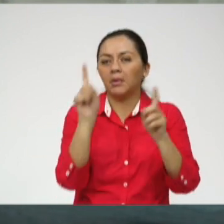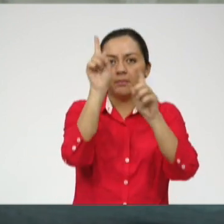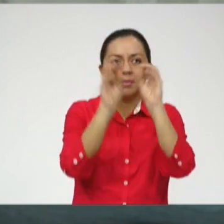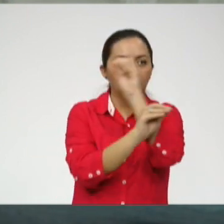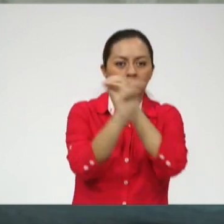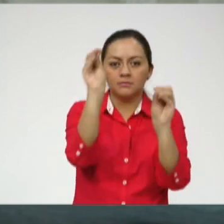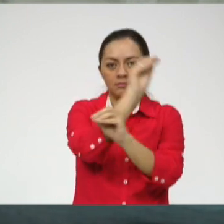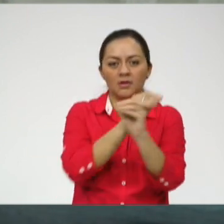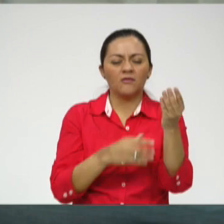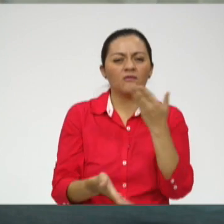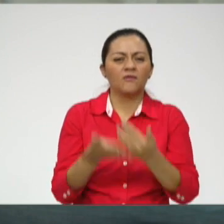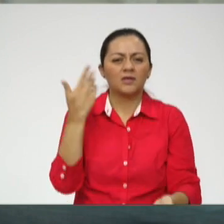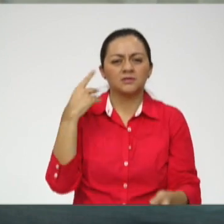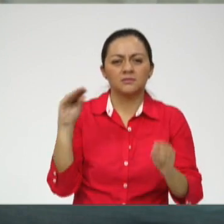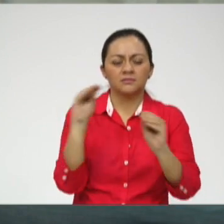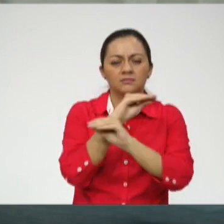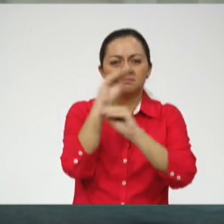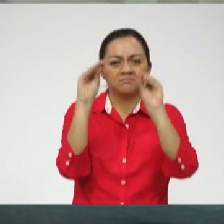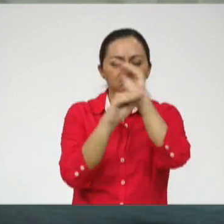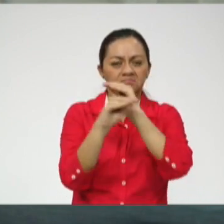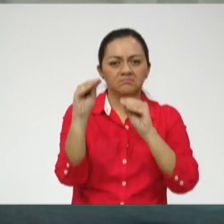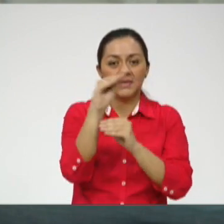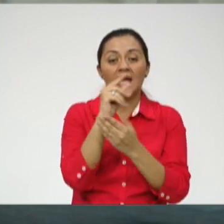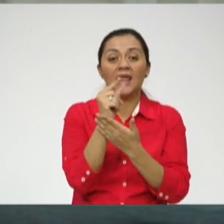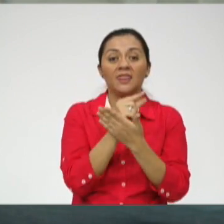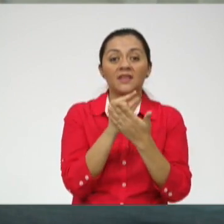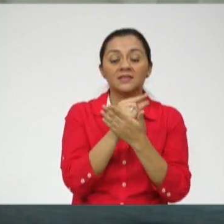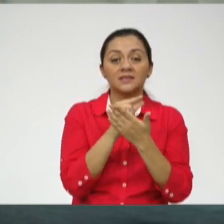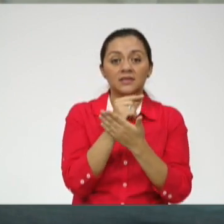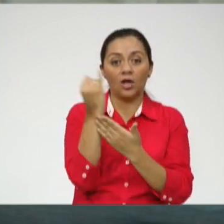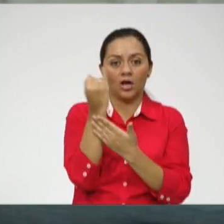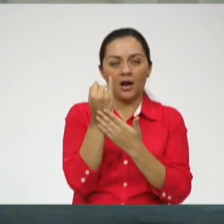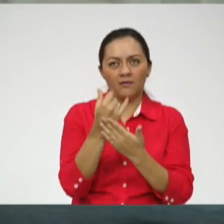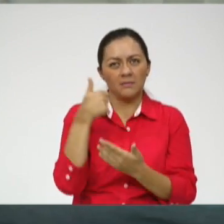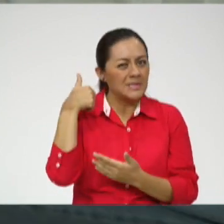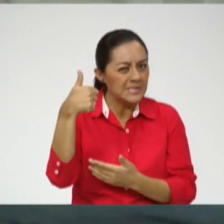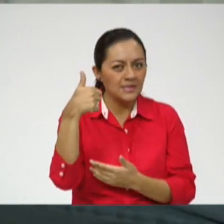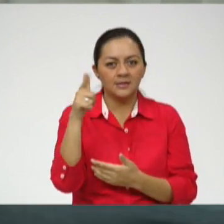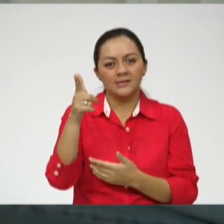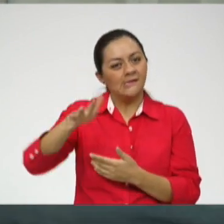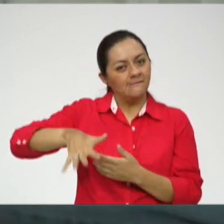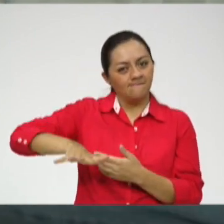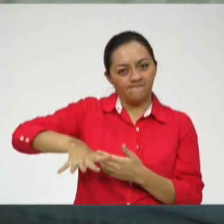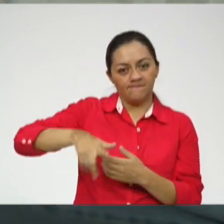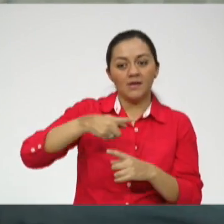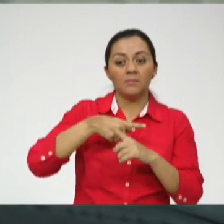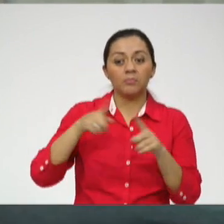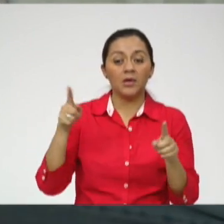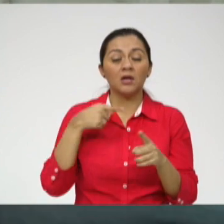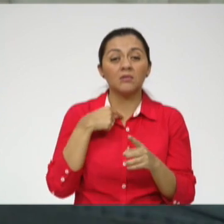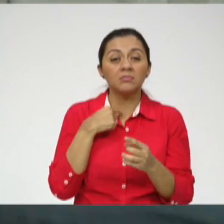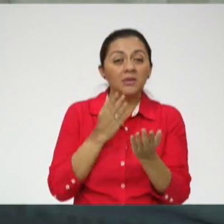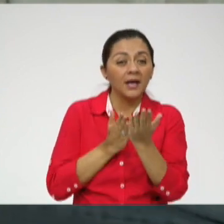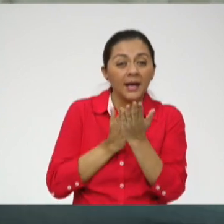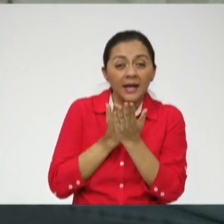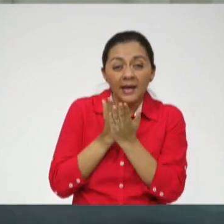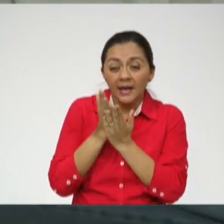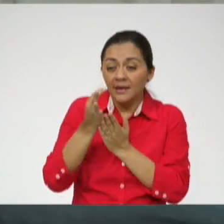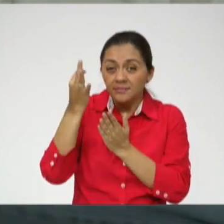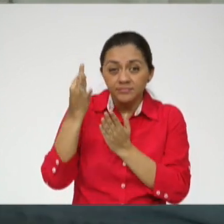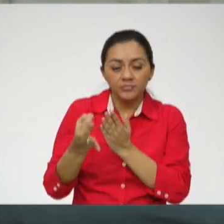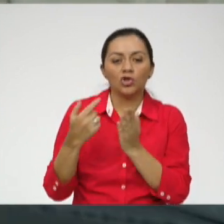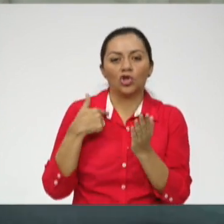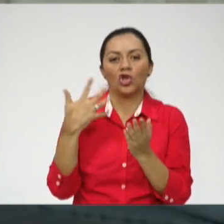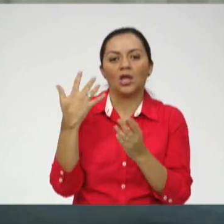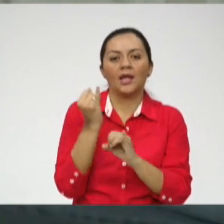me gusta. Claro, mi pasión muy aparte de diseño gráfico, aunque no soy muy bueno en eso. Pero mi carrera también está lo que es ingeniería de ciencias